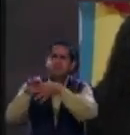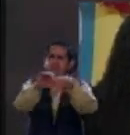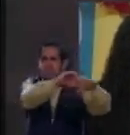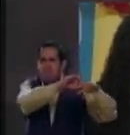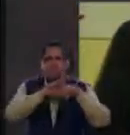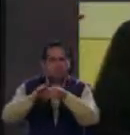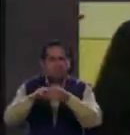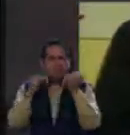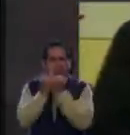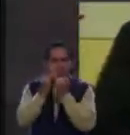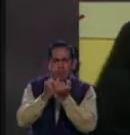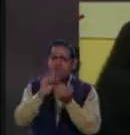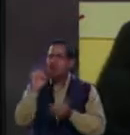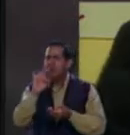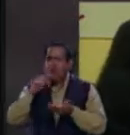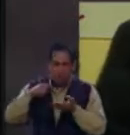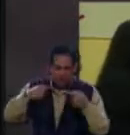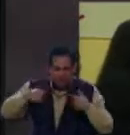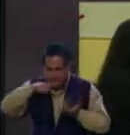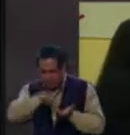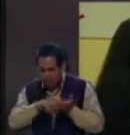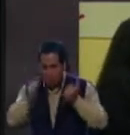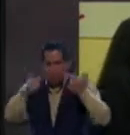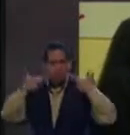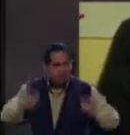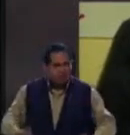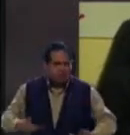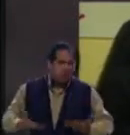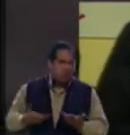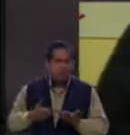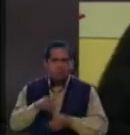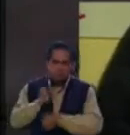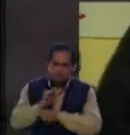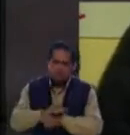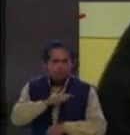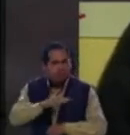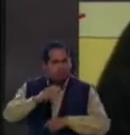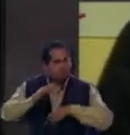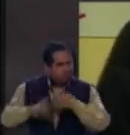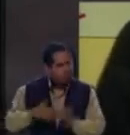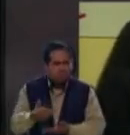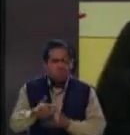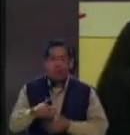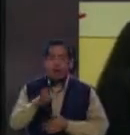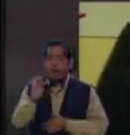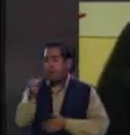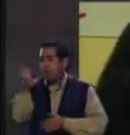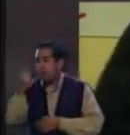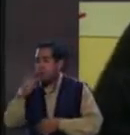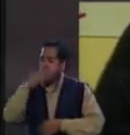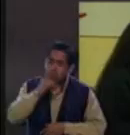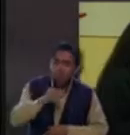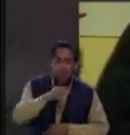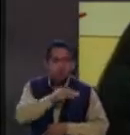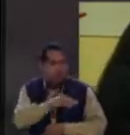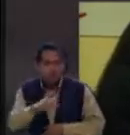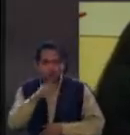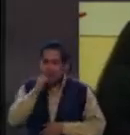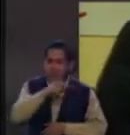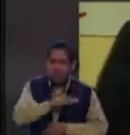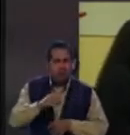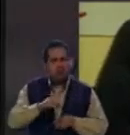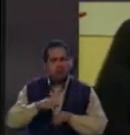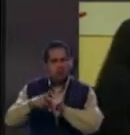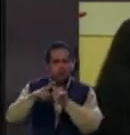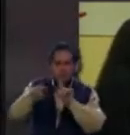pastel y aunque yo traigo aparatitos y otras cosas, pues también entro, ¿no? Y no hay de que unos pueden y otros no